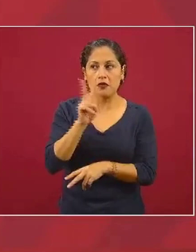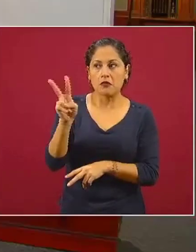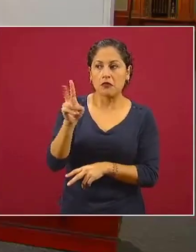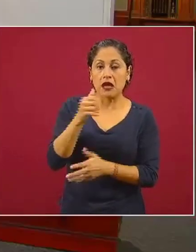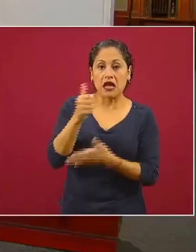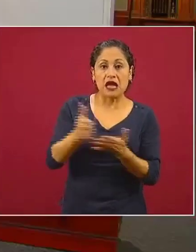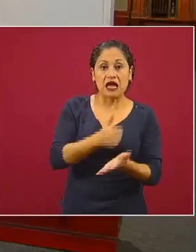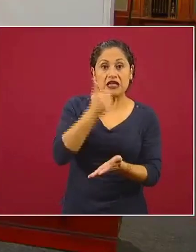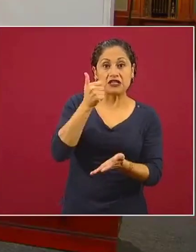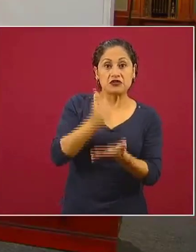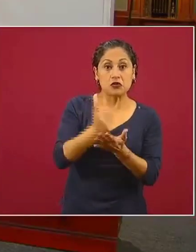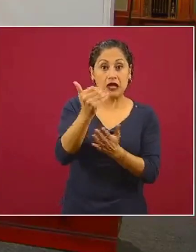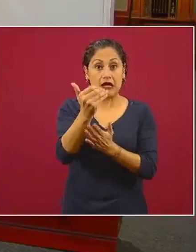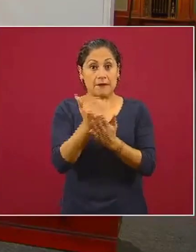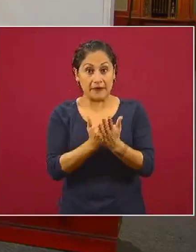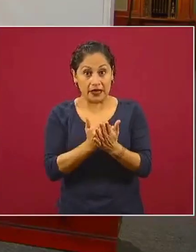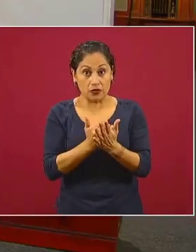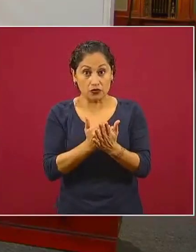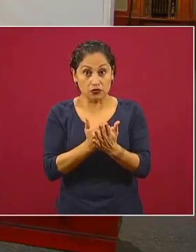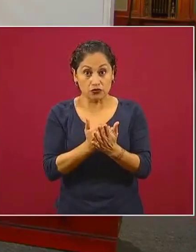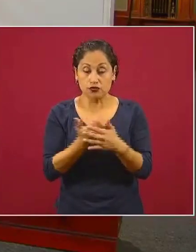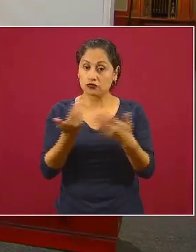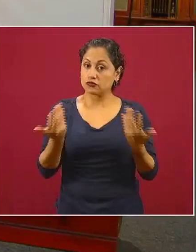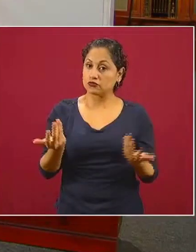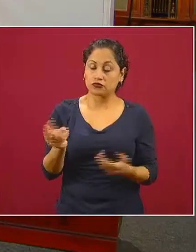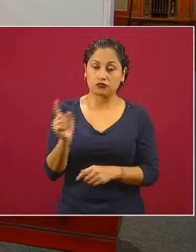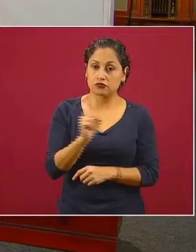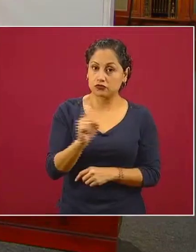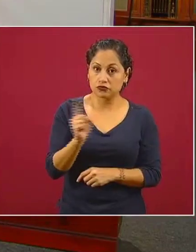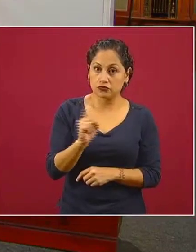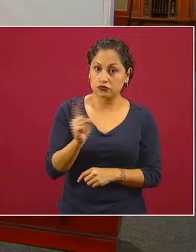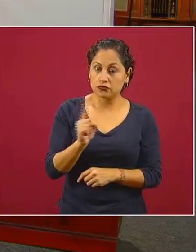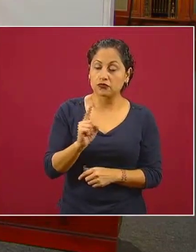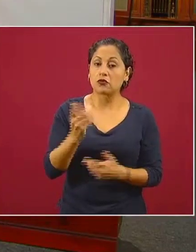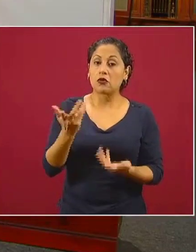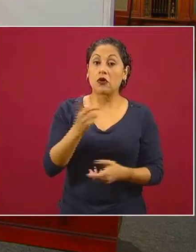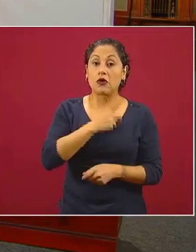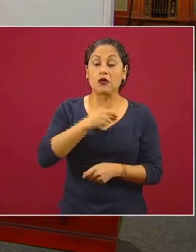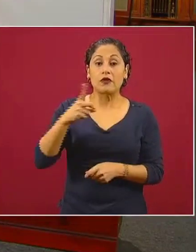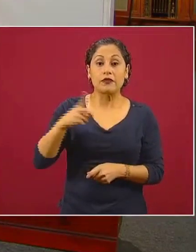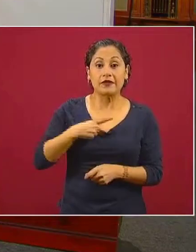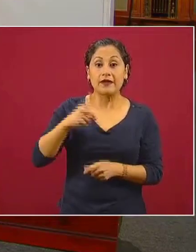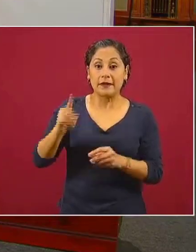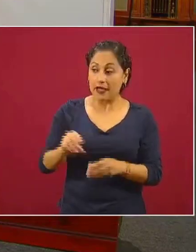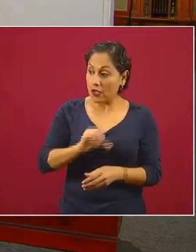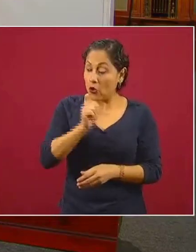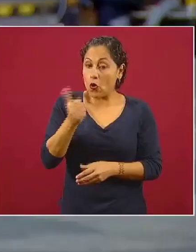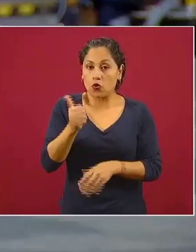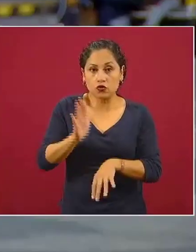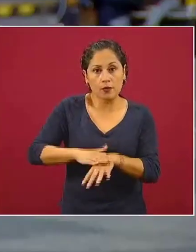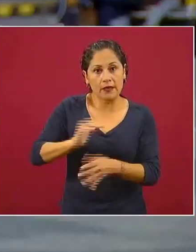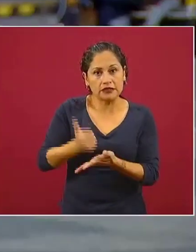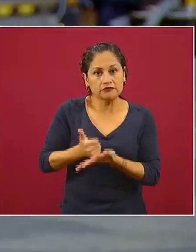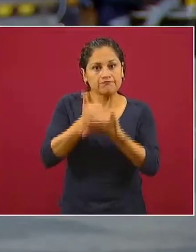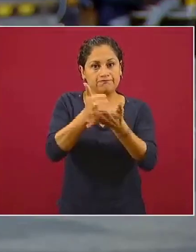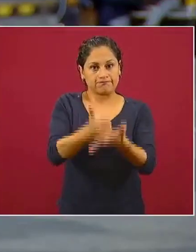Escuela Es Nuestra hay que ver que está dando algo adicional a la Escuela Es Nuestra porque